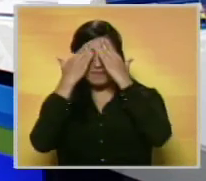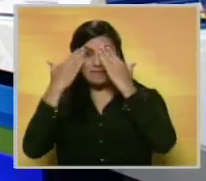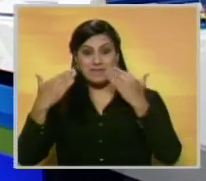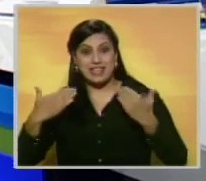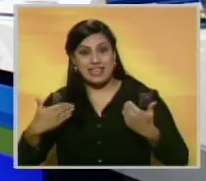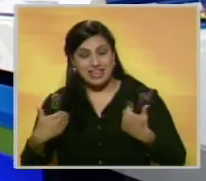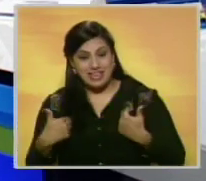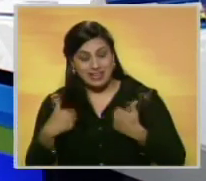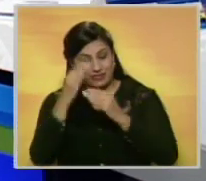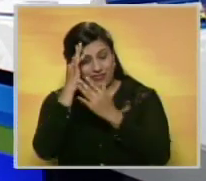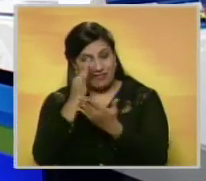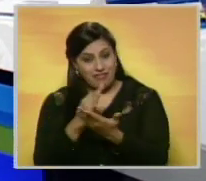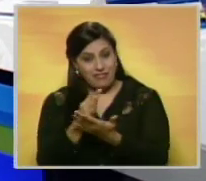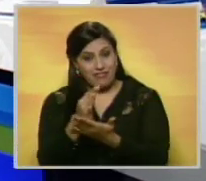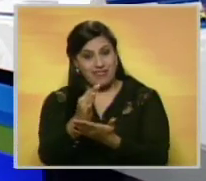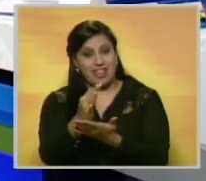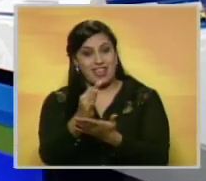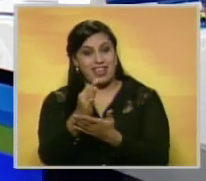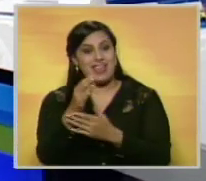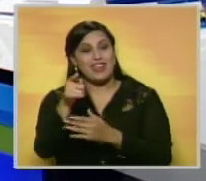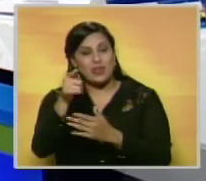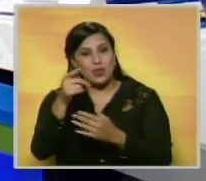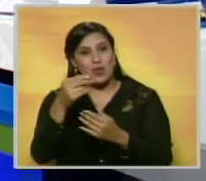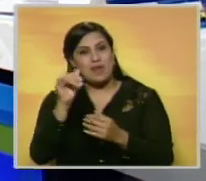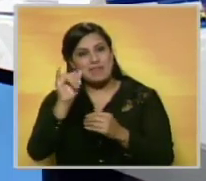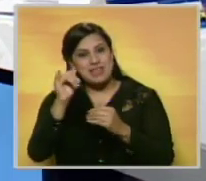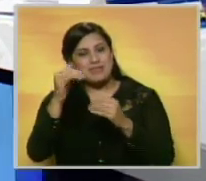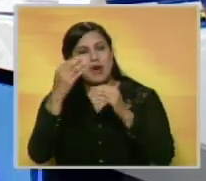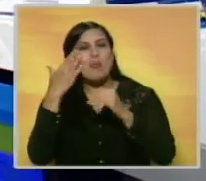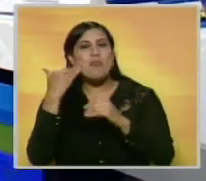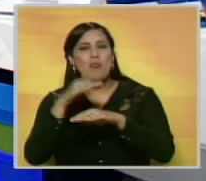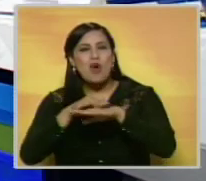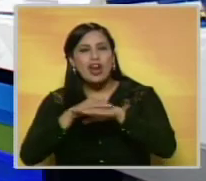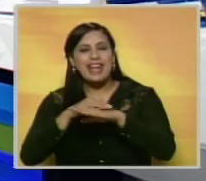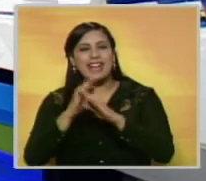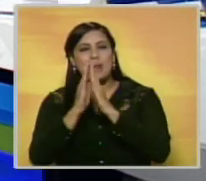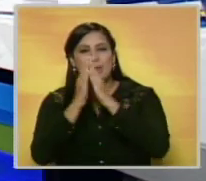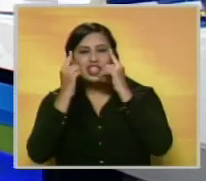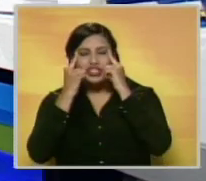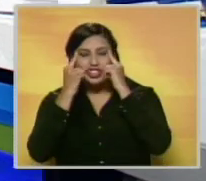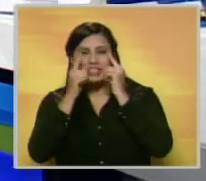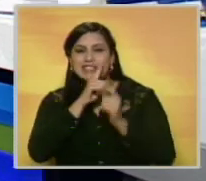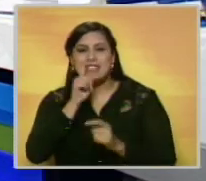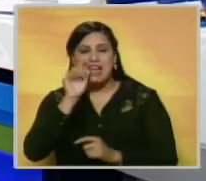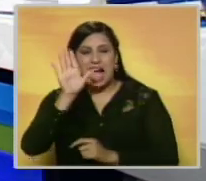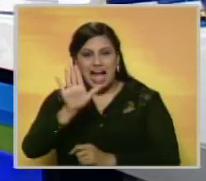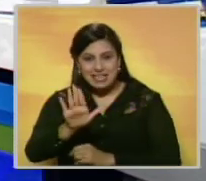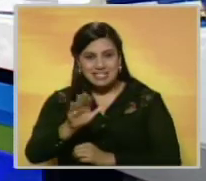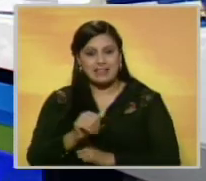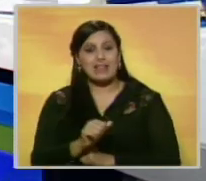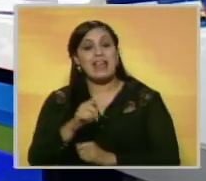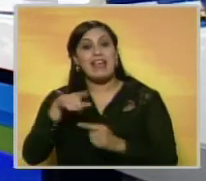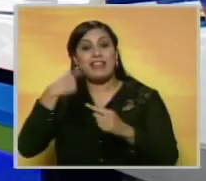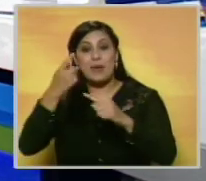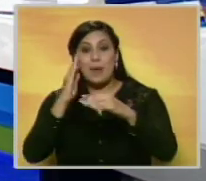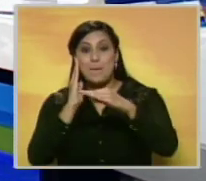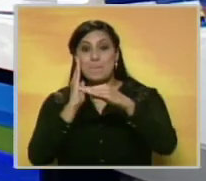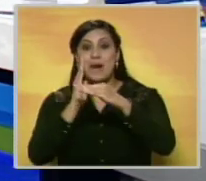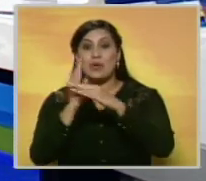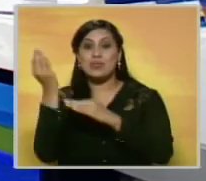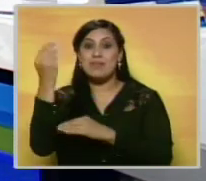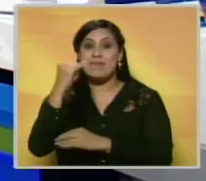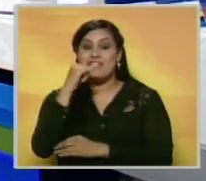devoción por la Virgen en su advocación de la Virgen Morena, la Virgen de la Chinita. Así es, y al regreso